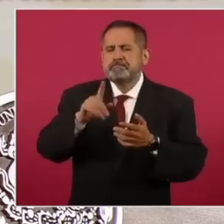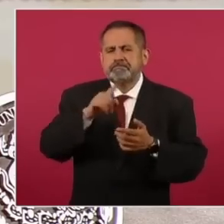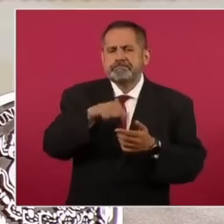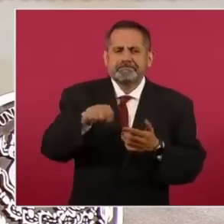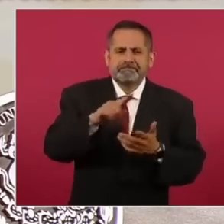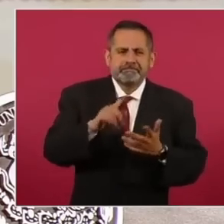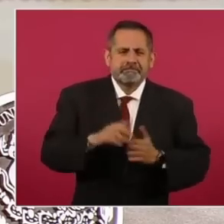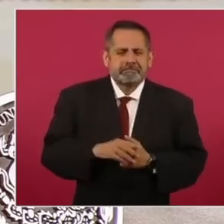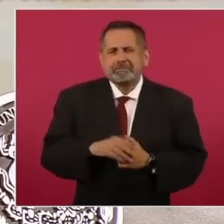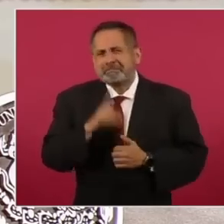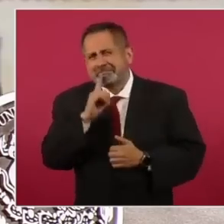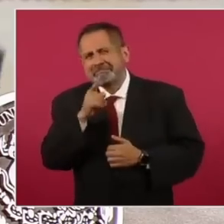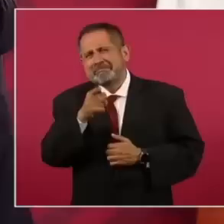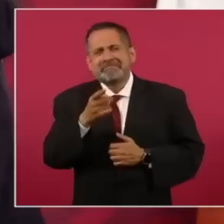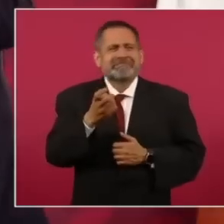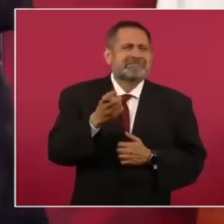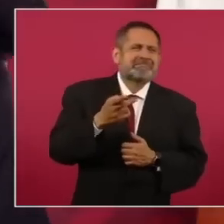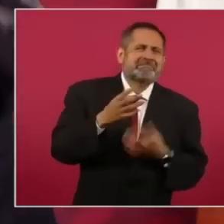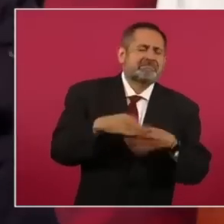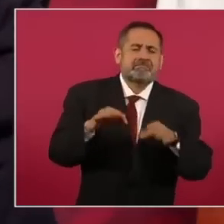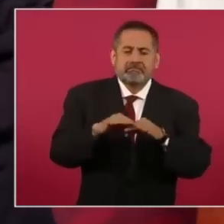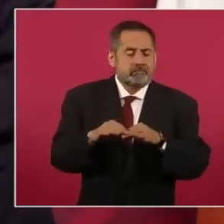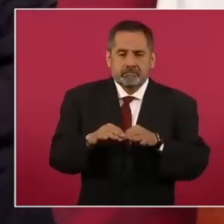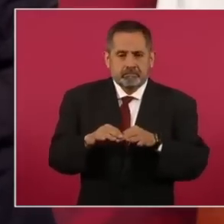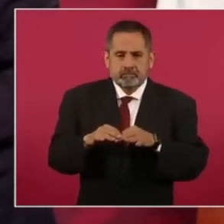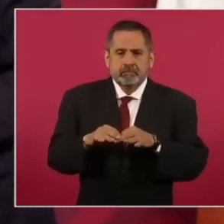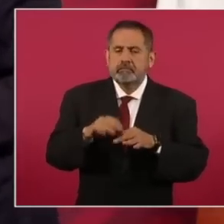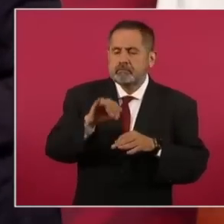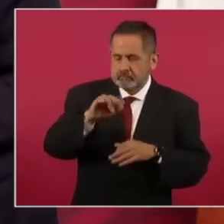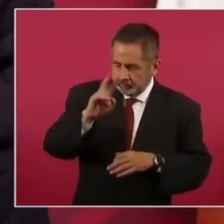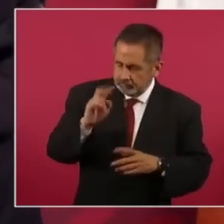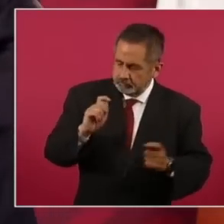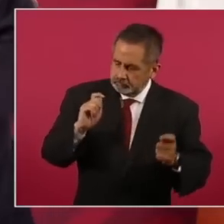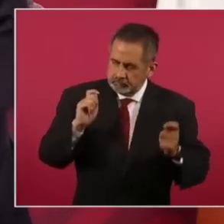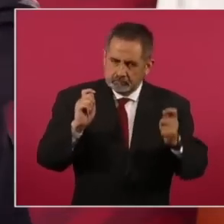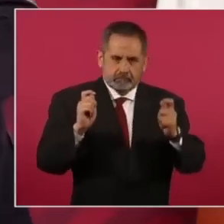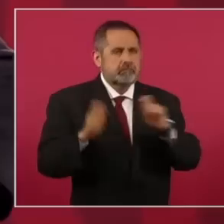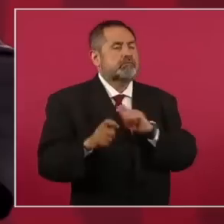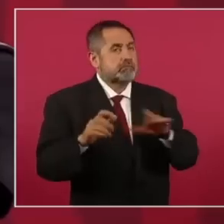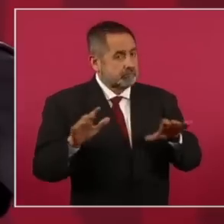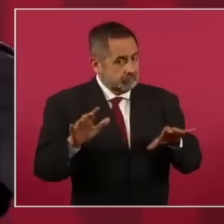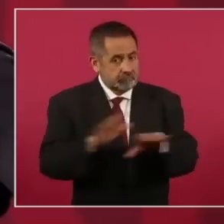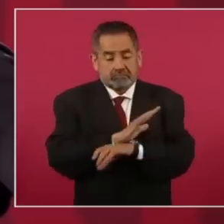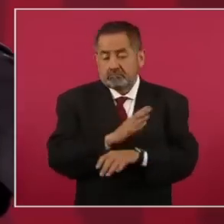no han cambiado tanto como uno quisiera. Pero